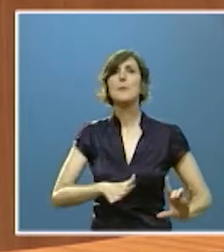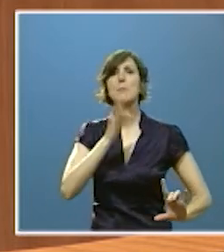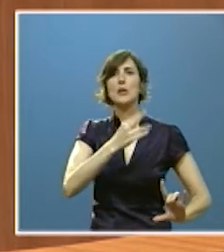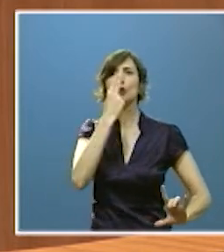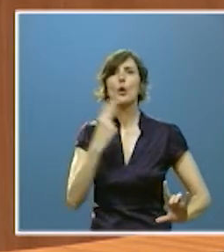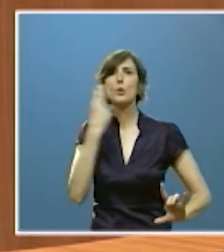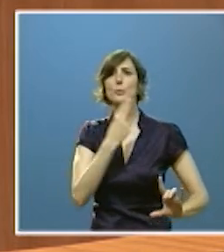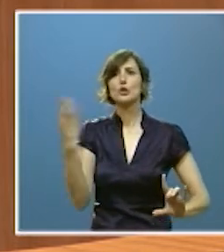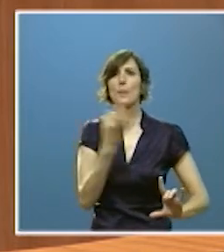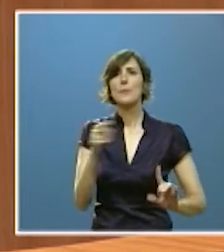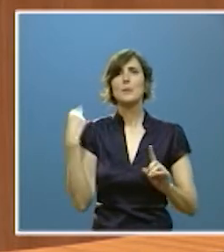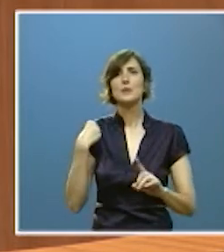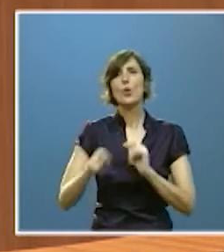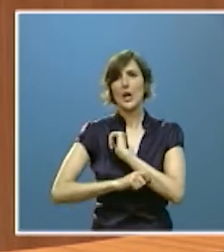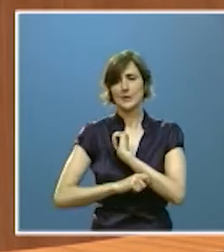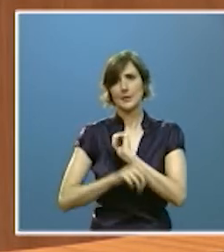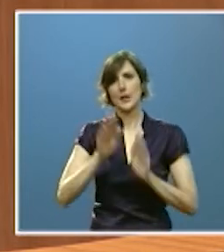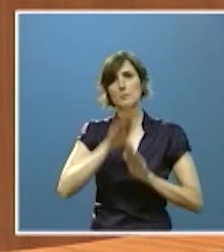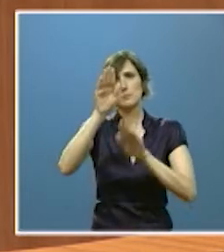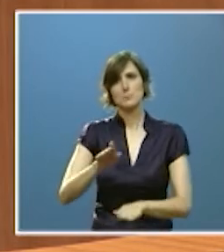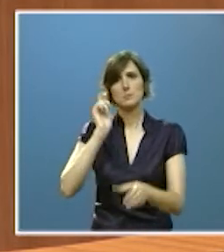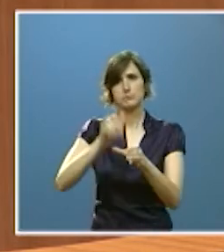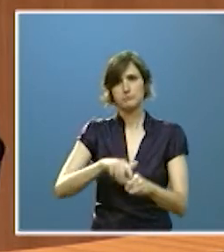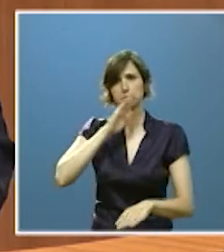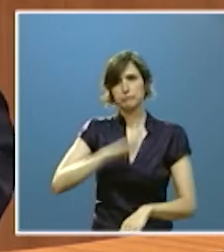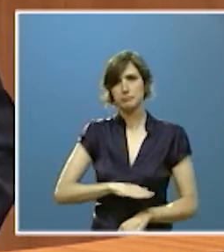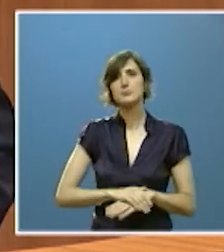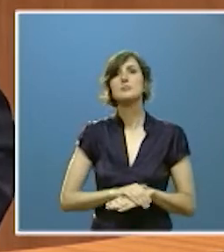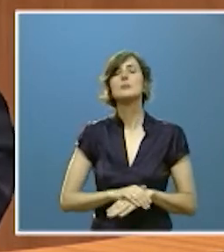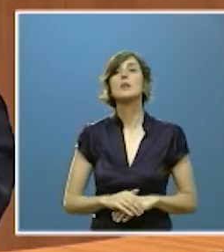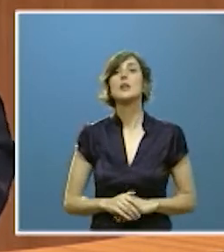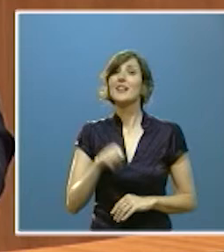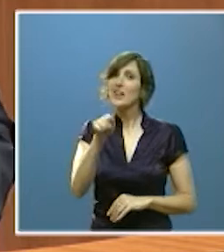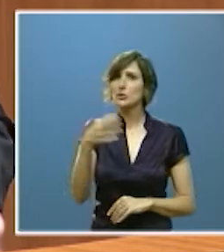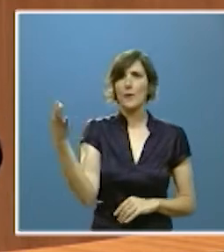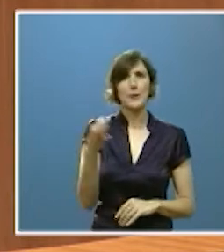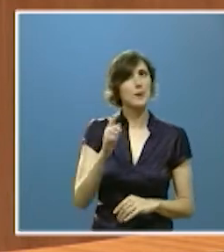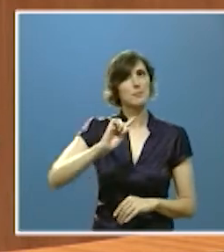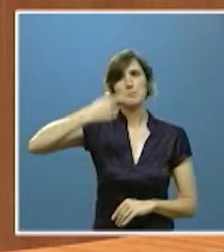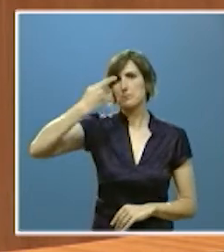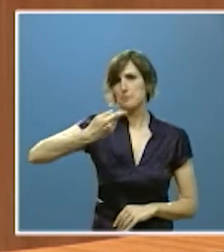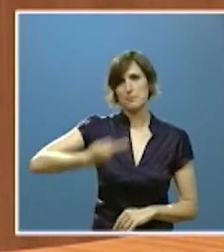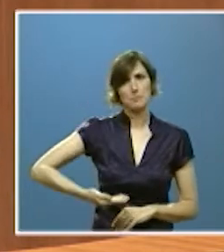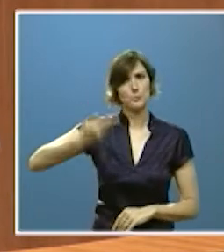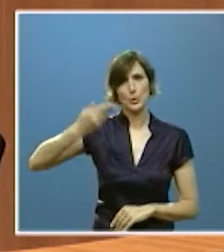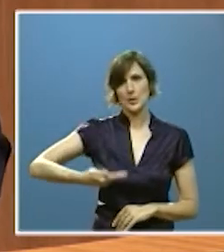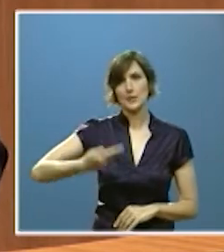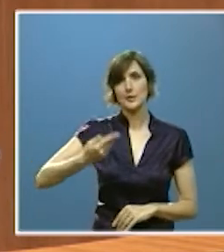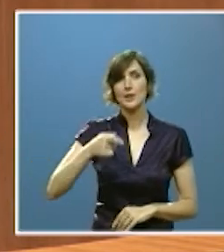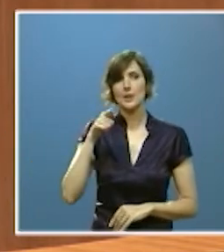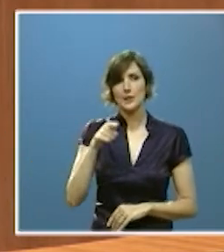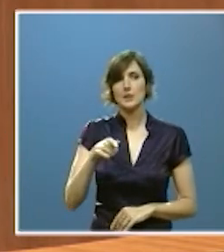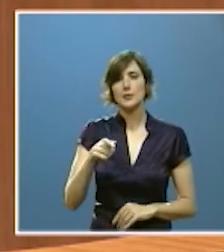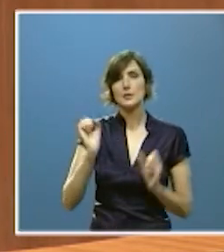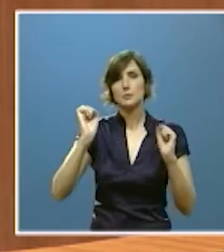estrategia sigue siendo imprescindible la aprobación de esa estrategia así lo vamos a argumentar y lo